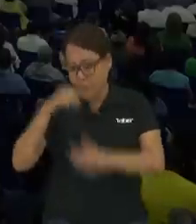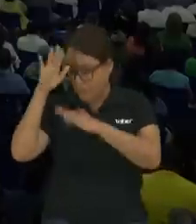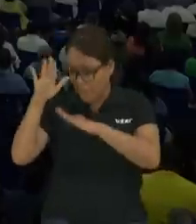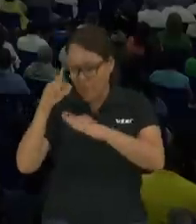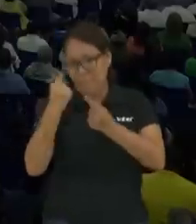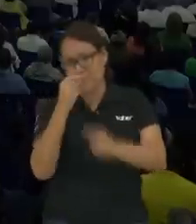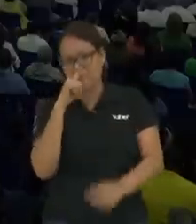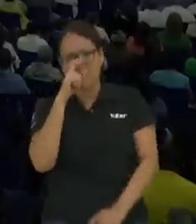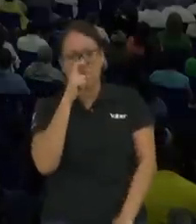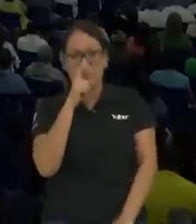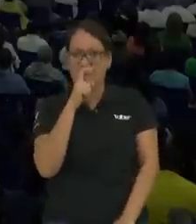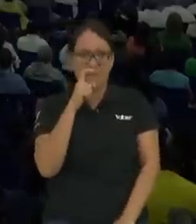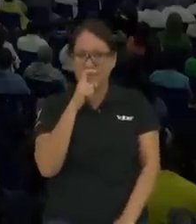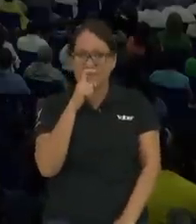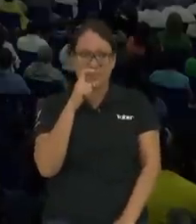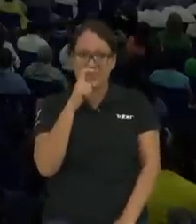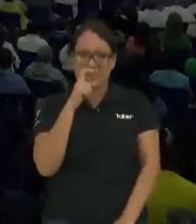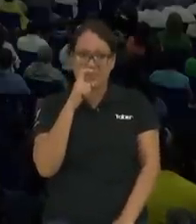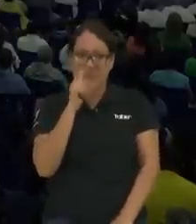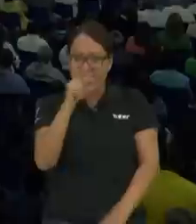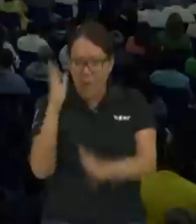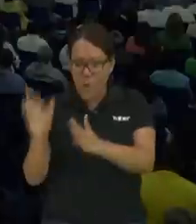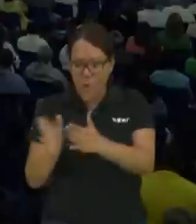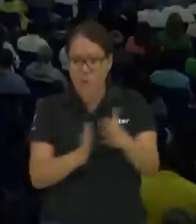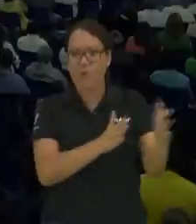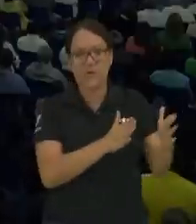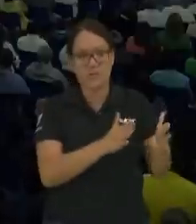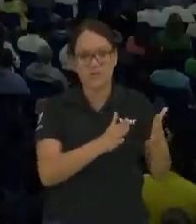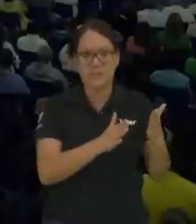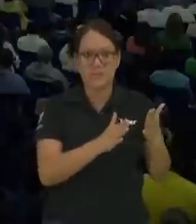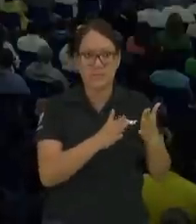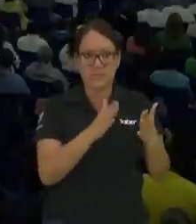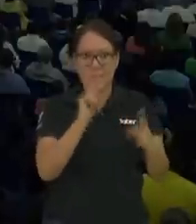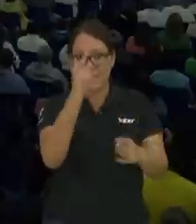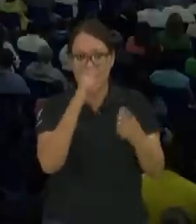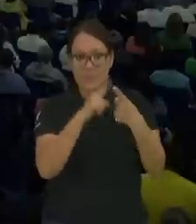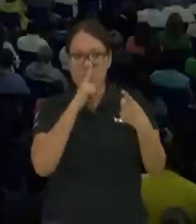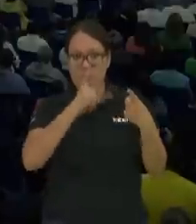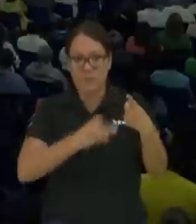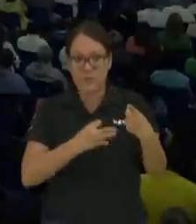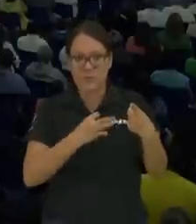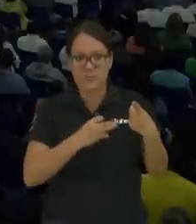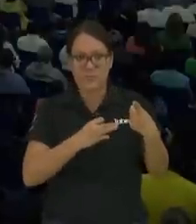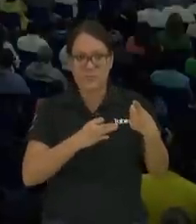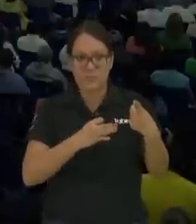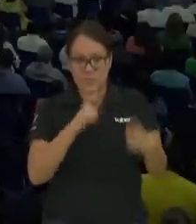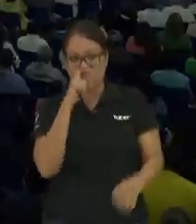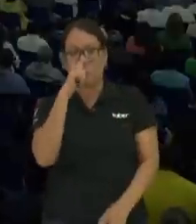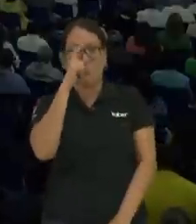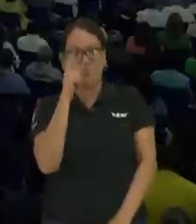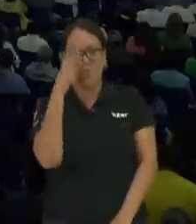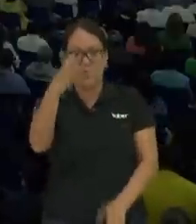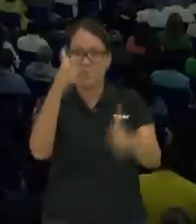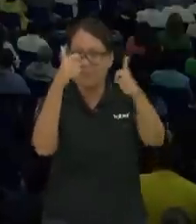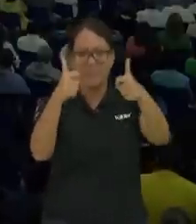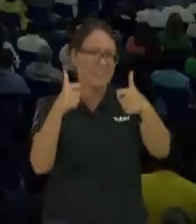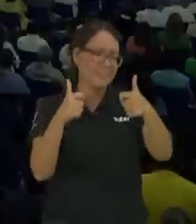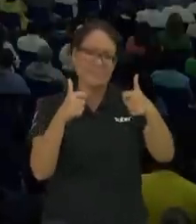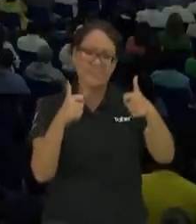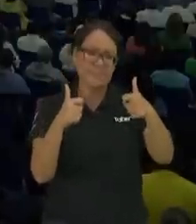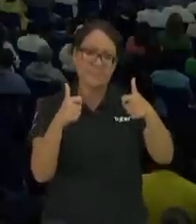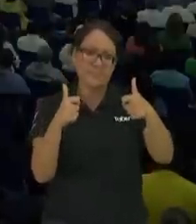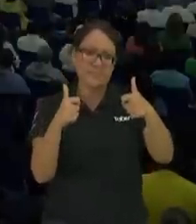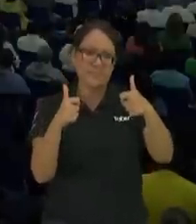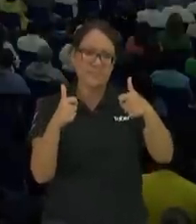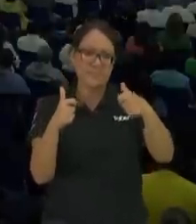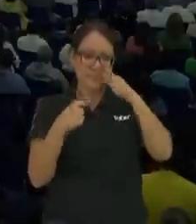lea el orden de los factores el orden de los factores se altera el producto ningún soberbio le va bien a mi como